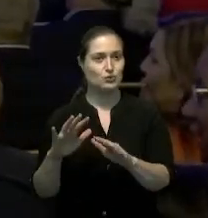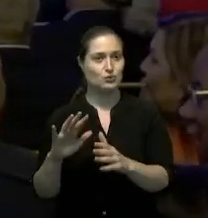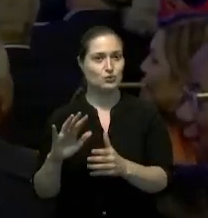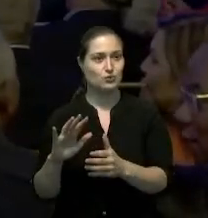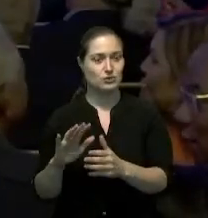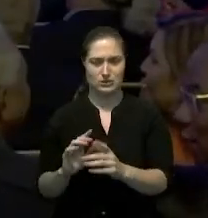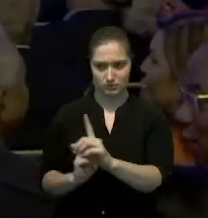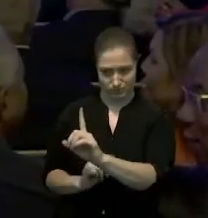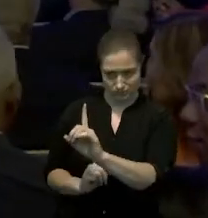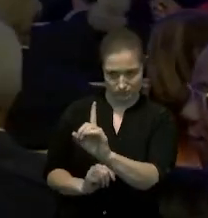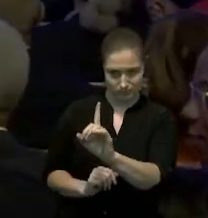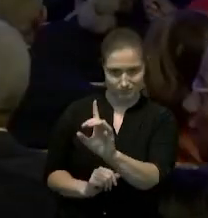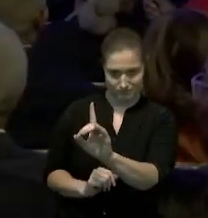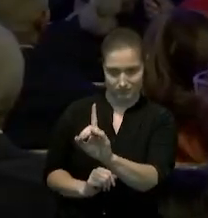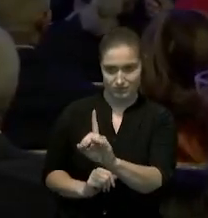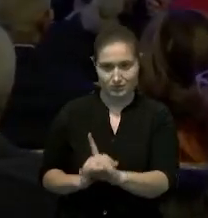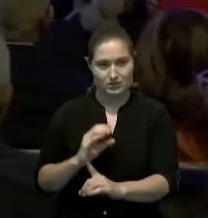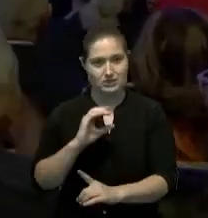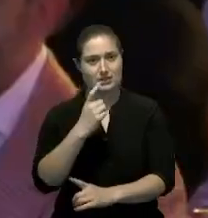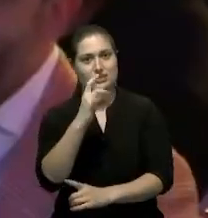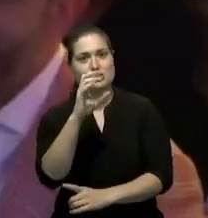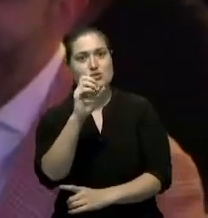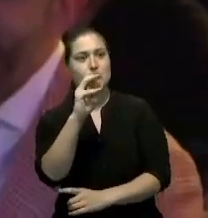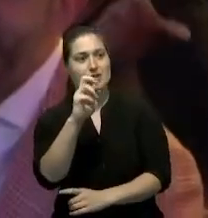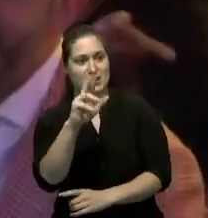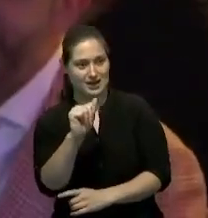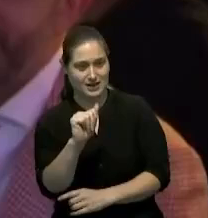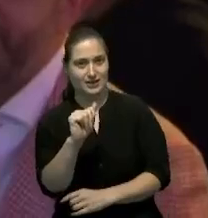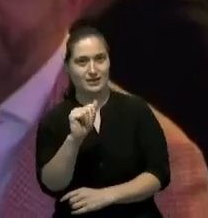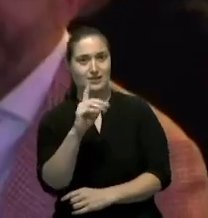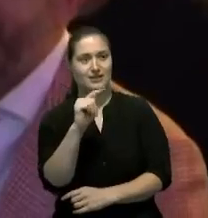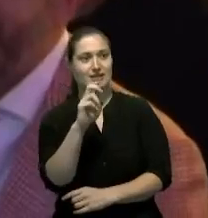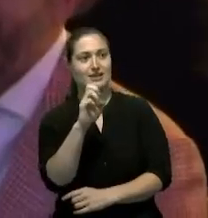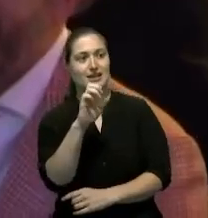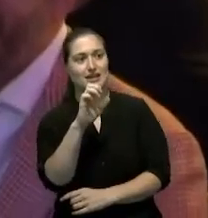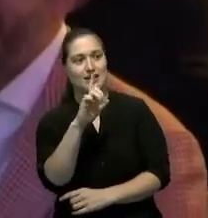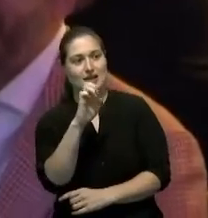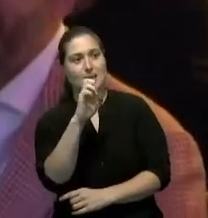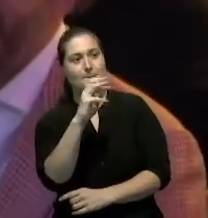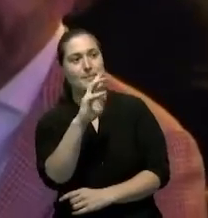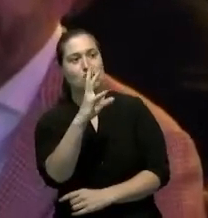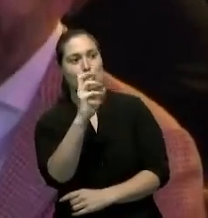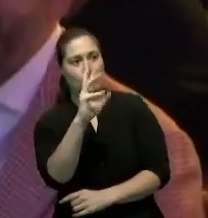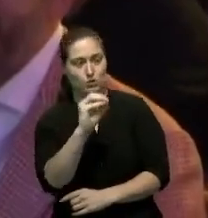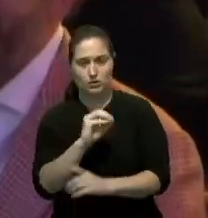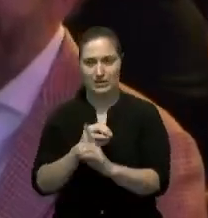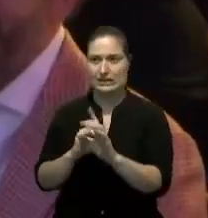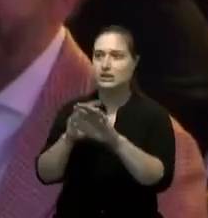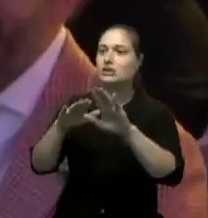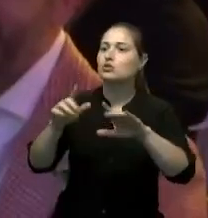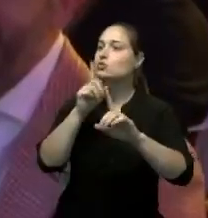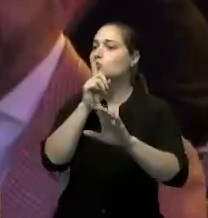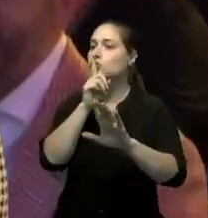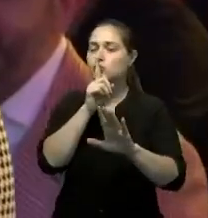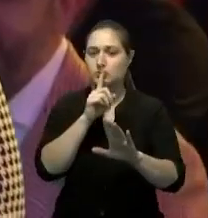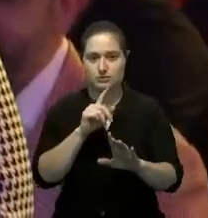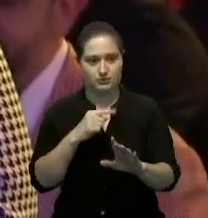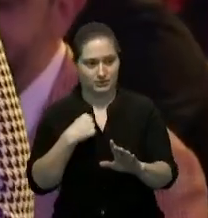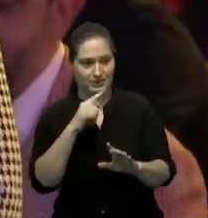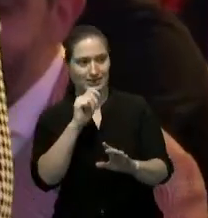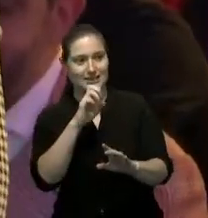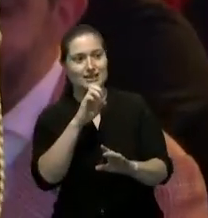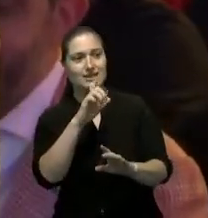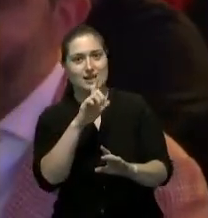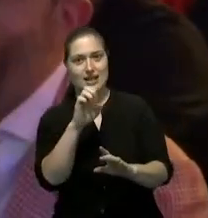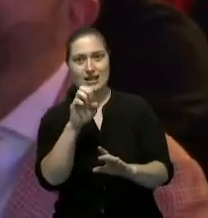momento si Omar Abrito del grupo de medios telemicro señores por favor si Omar Abrito del grupo de medios telemicro el día de